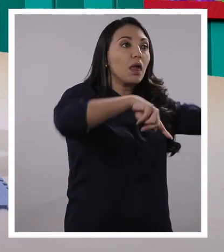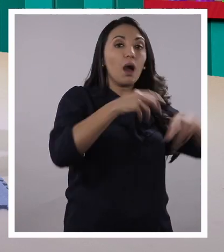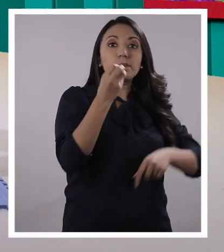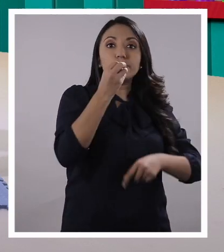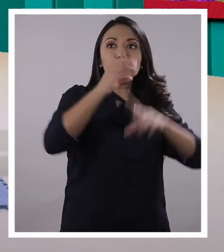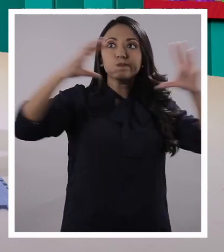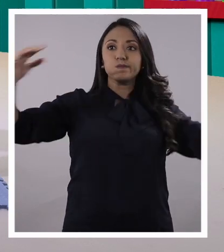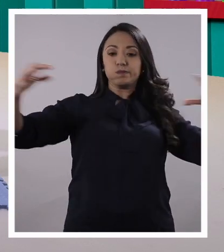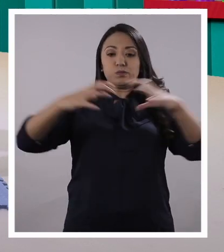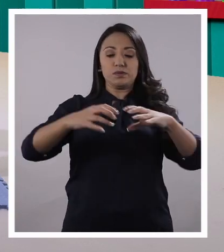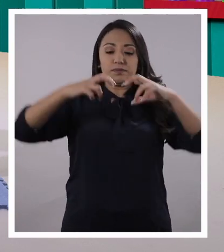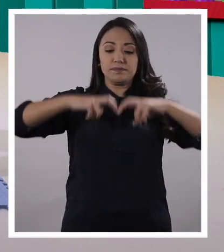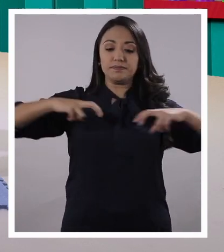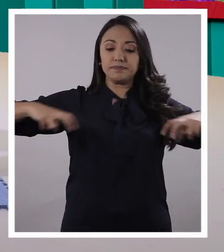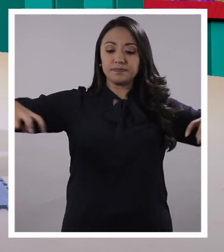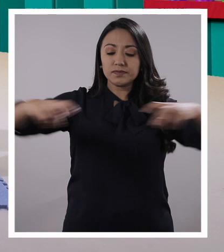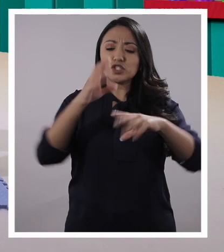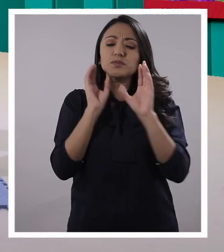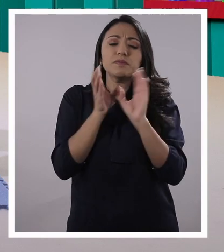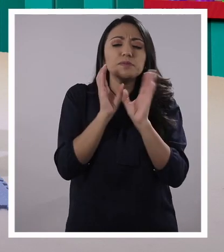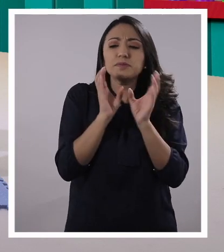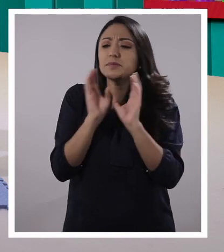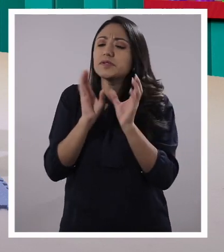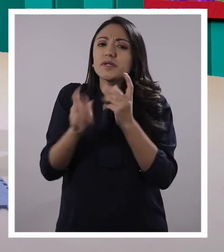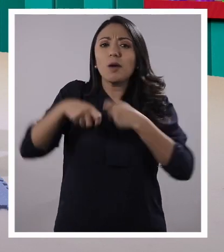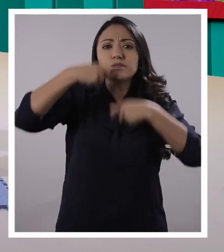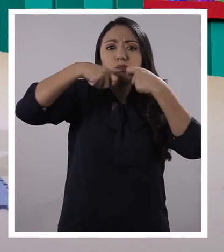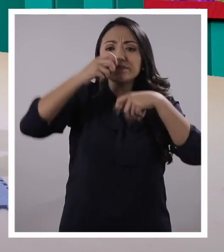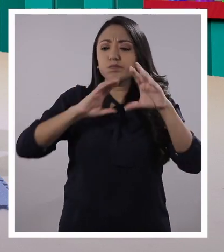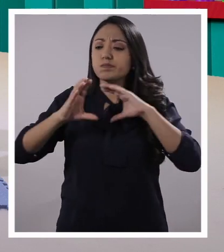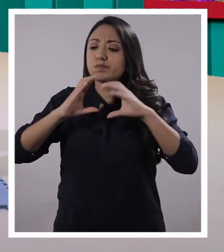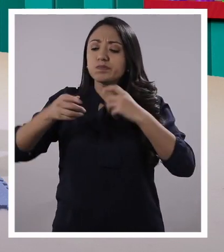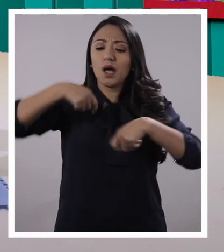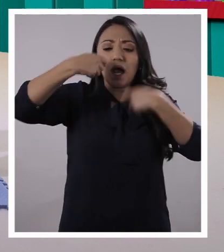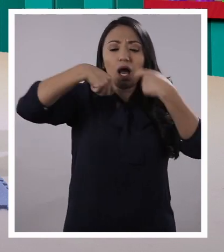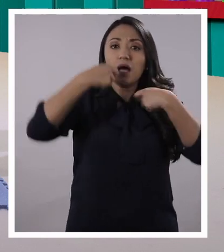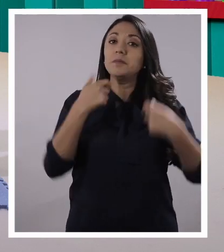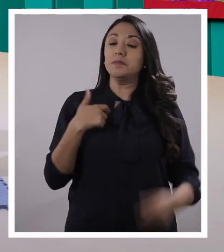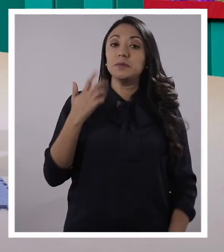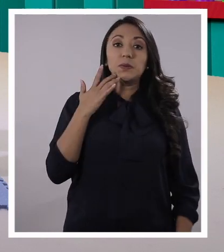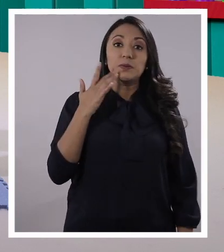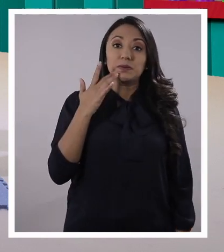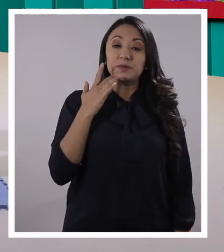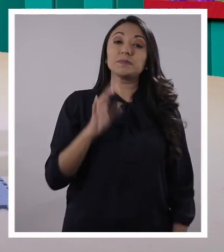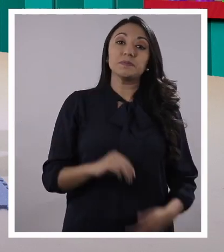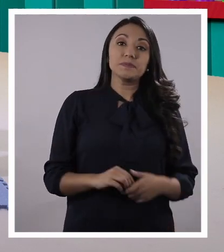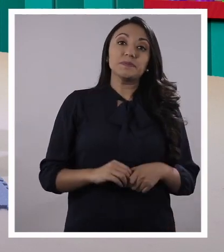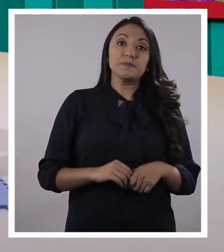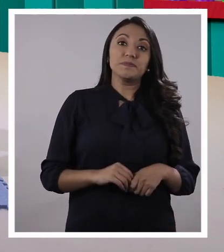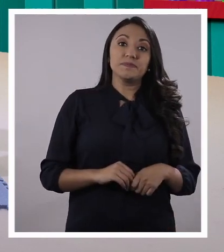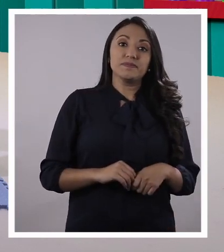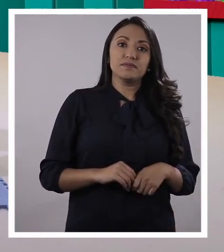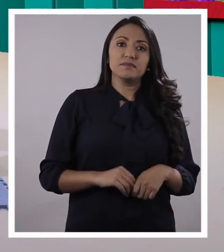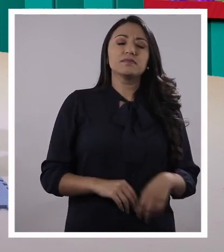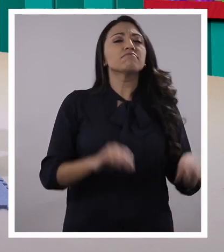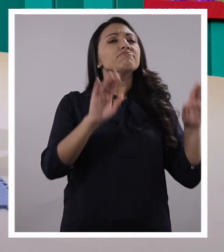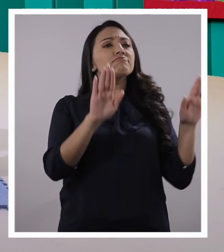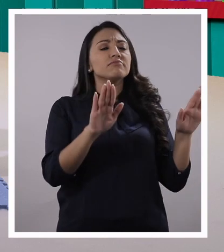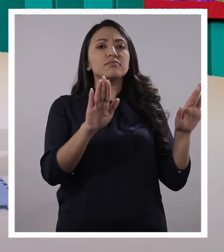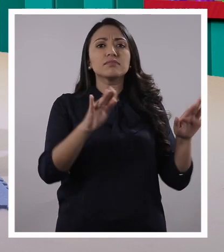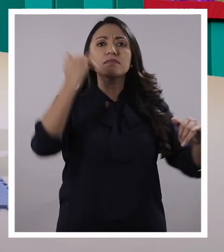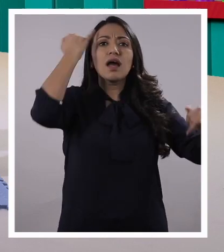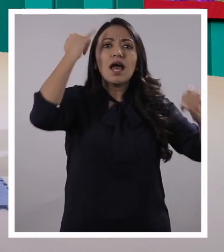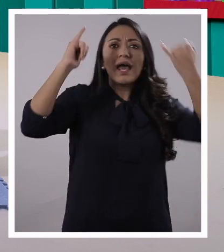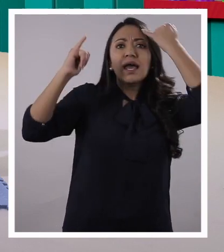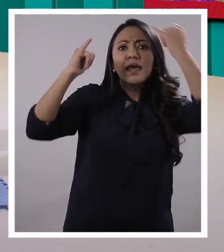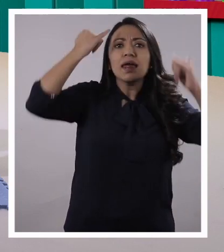de comer, nos sentamos, conversamos y disfrutamos de lo que preparamos. Es uno de mis momentos favoritos. Qué hermoso. Hagamos una lluvia